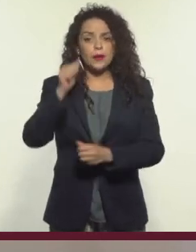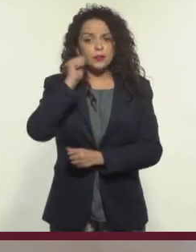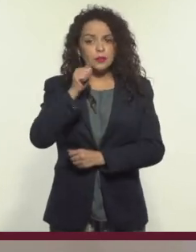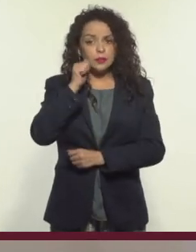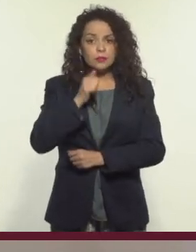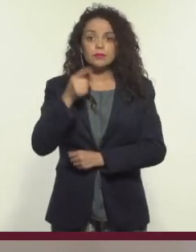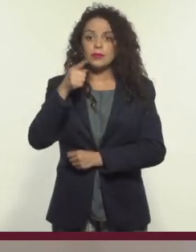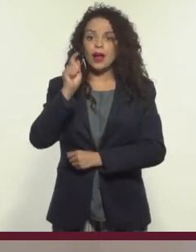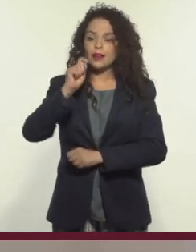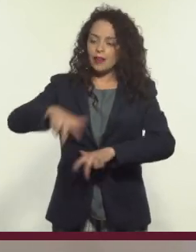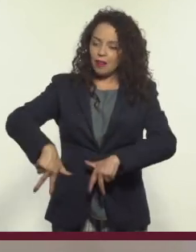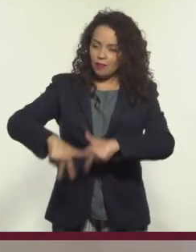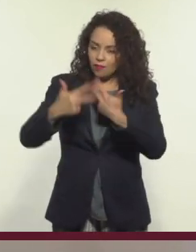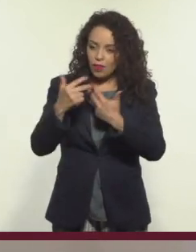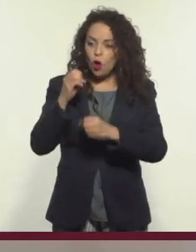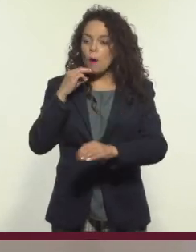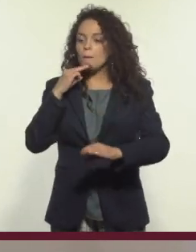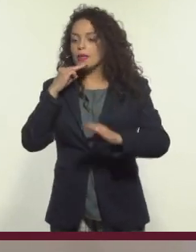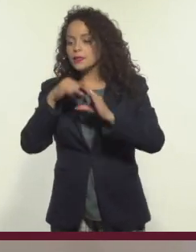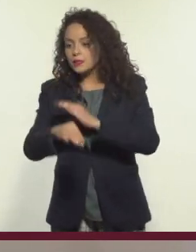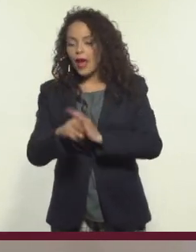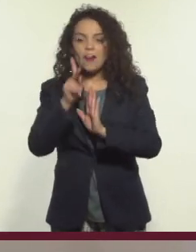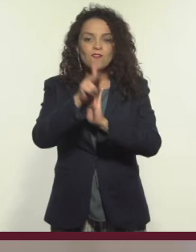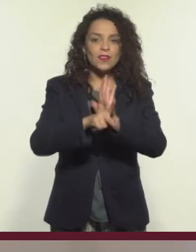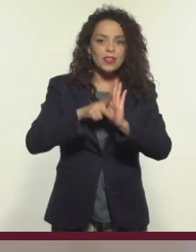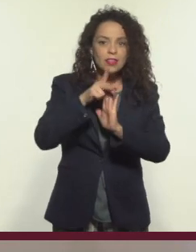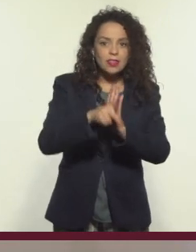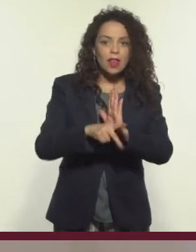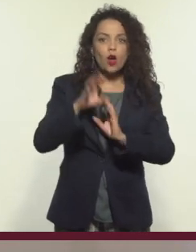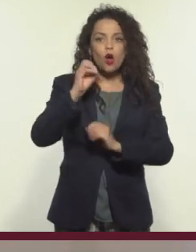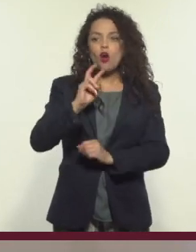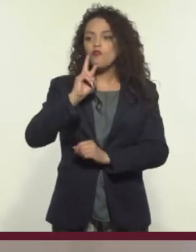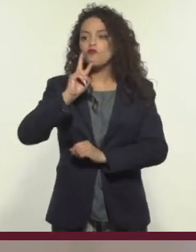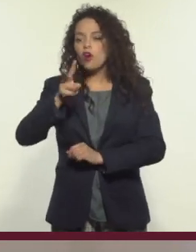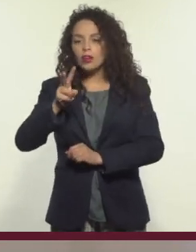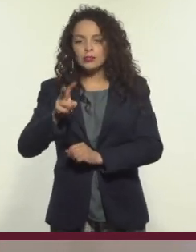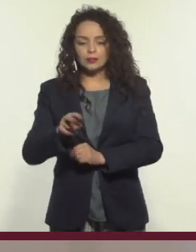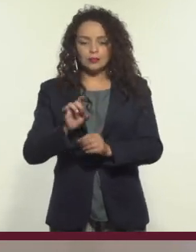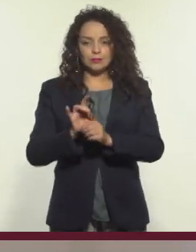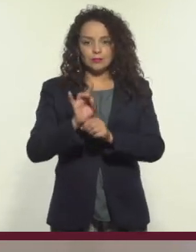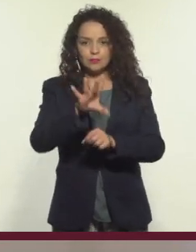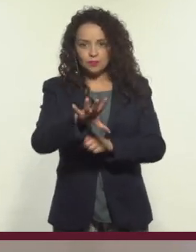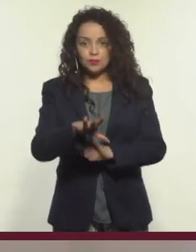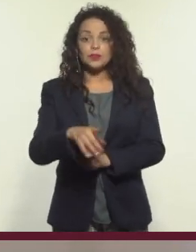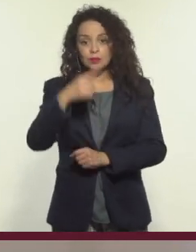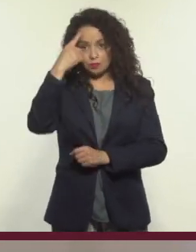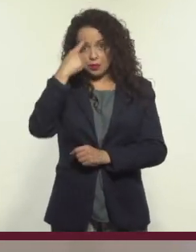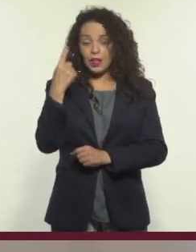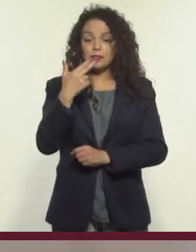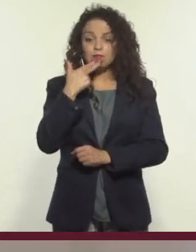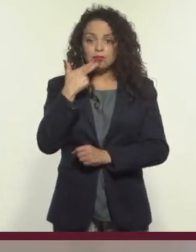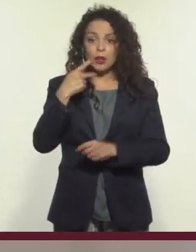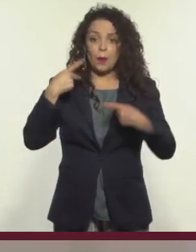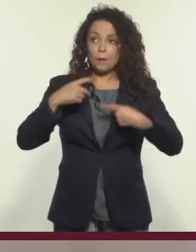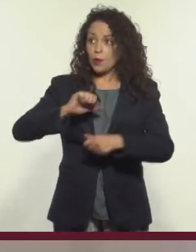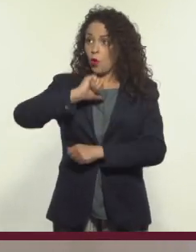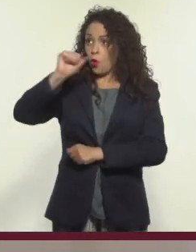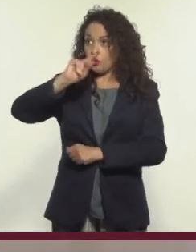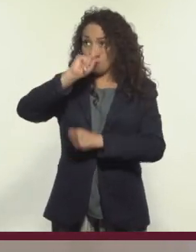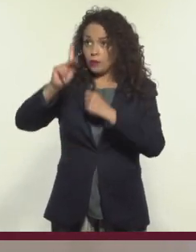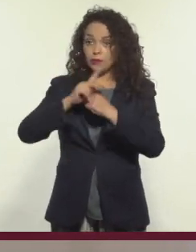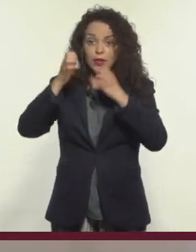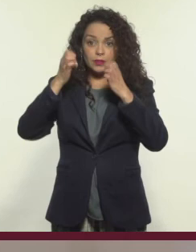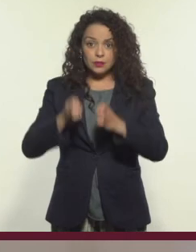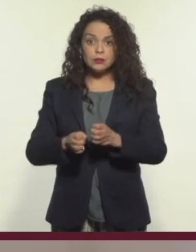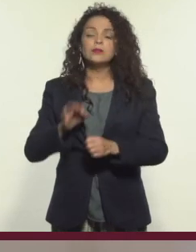y estas videollamadas o mensajes, videos, notas de voz, sirven para que los que están en el extranjero puedan